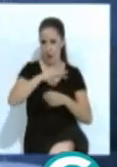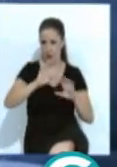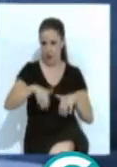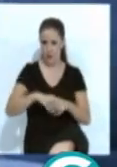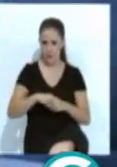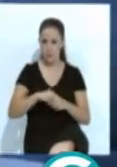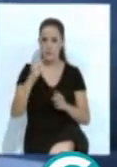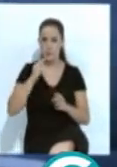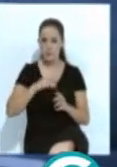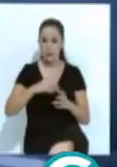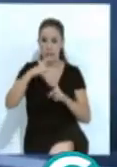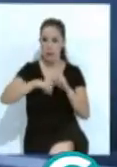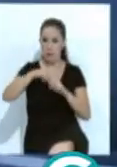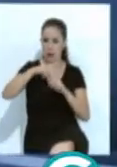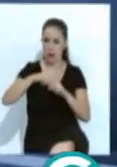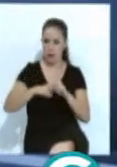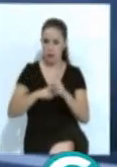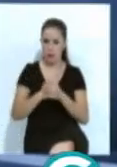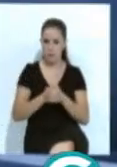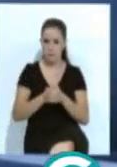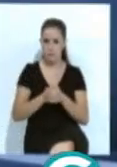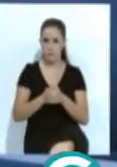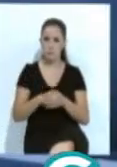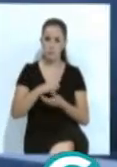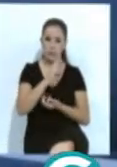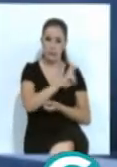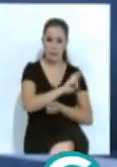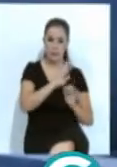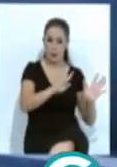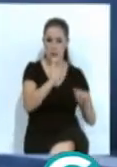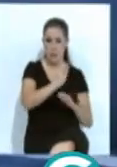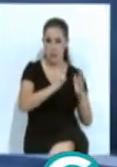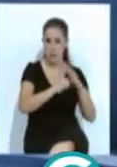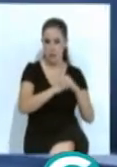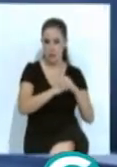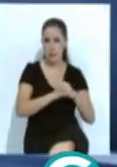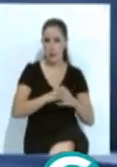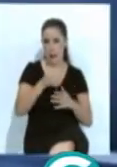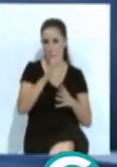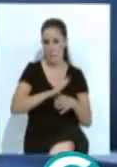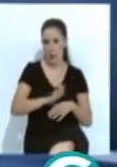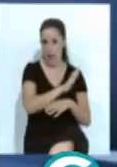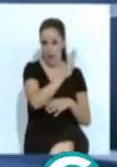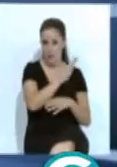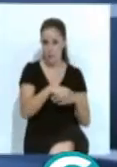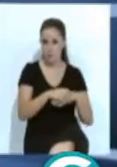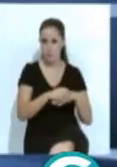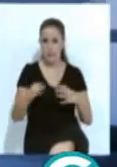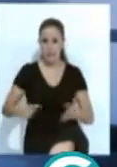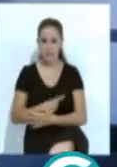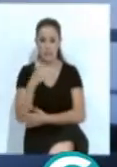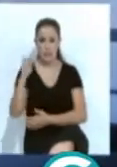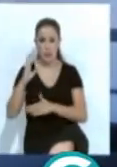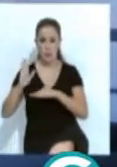Las temperaturas en descenso, que marcarán entre los 29 grados de máxima en Vejer de la Frontera y los 16